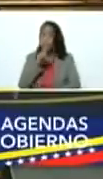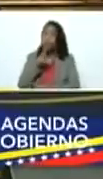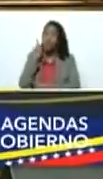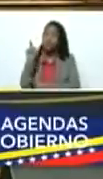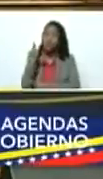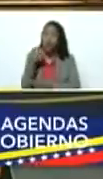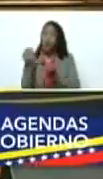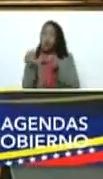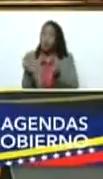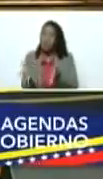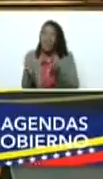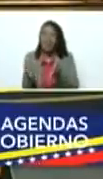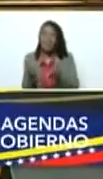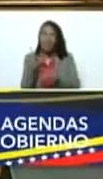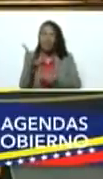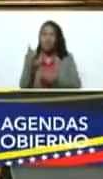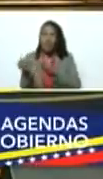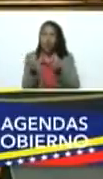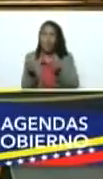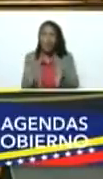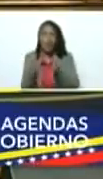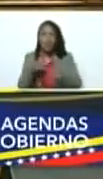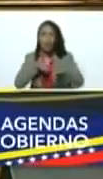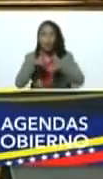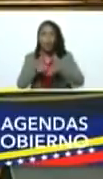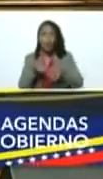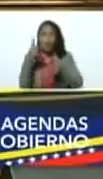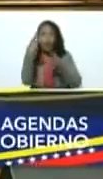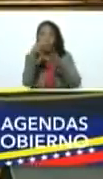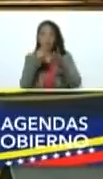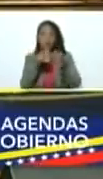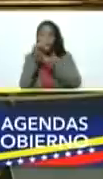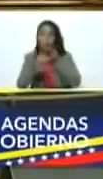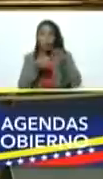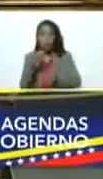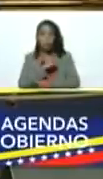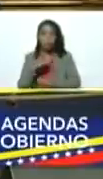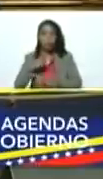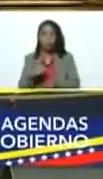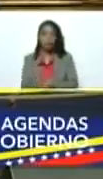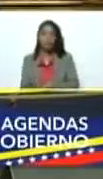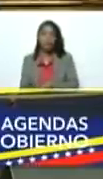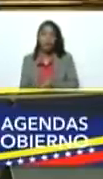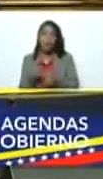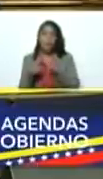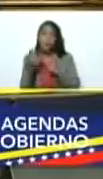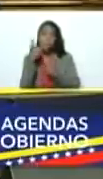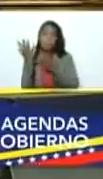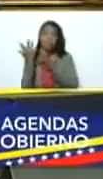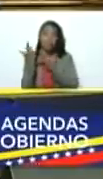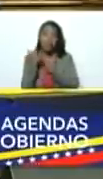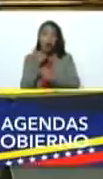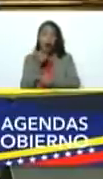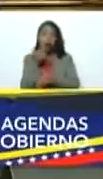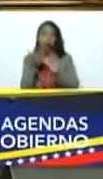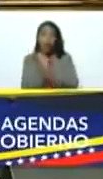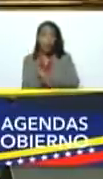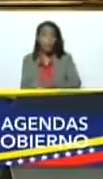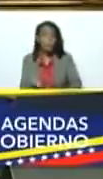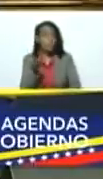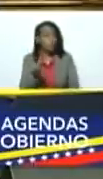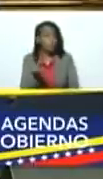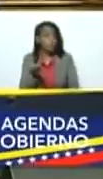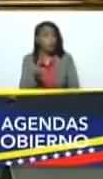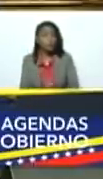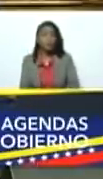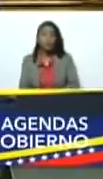nos ganaste, cómo ganaste Cogedes y él me explicó varias cosas, una reunión privada, pero me dijo algo muy importante,